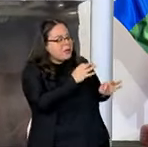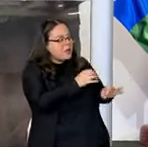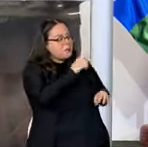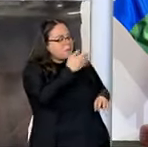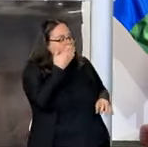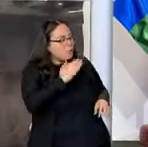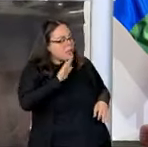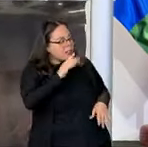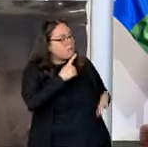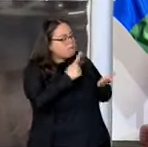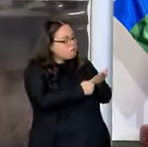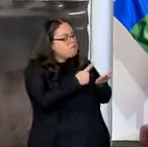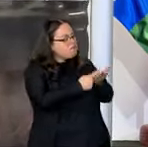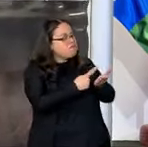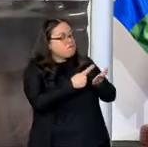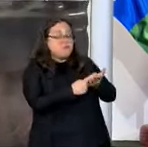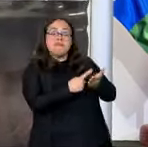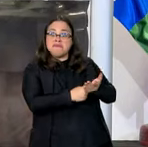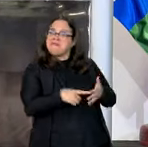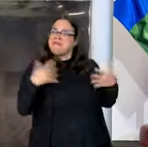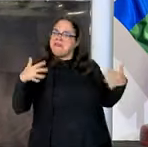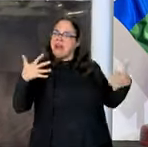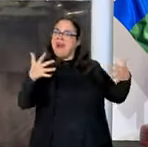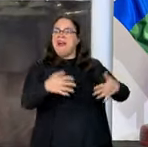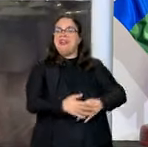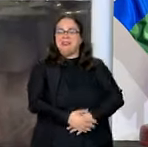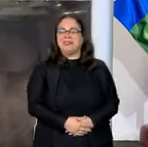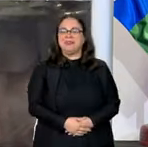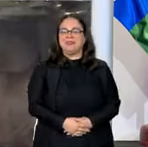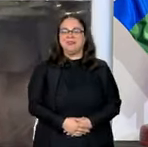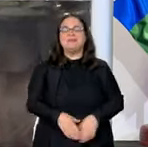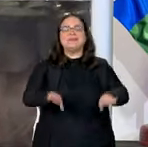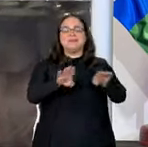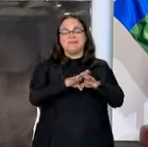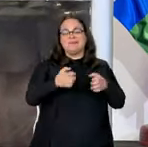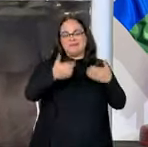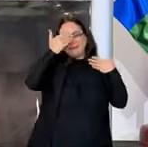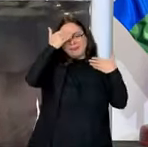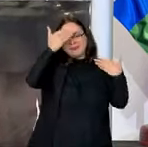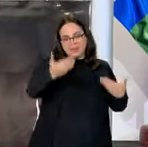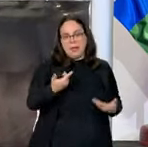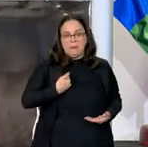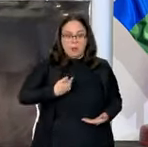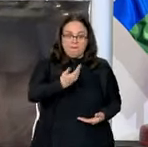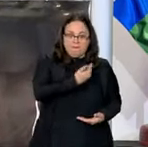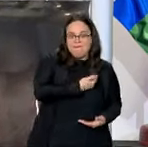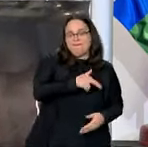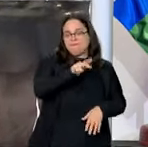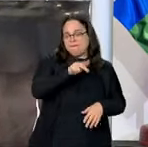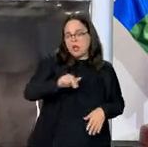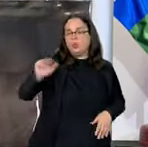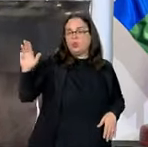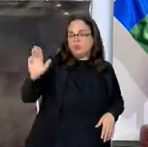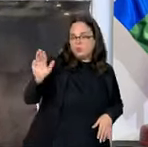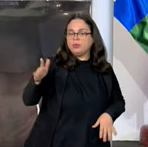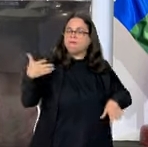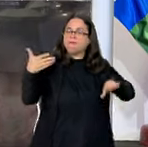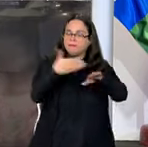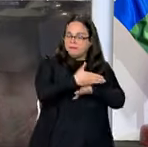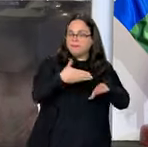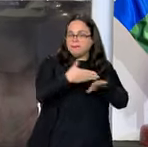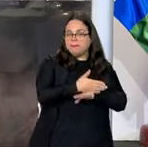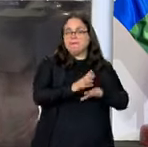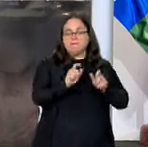prometido fue cumplido. También quiero agradecer al hermano Lula por se